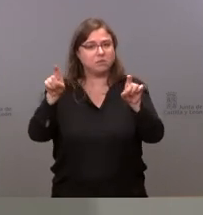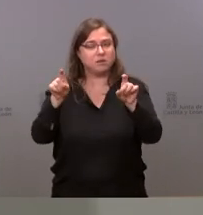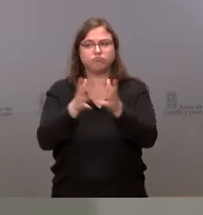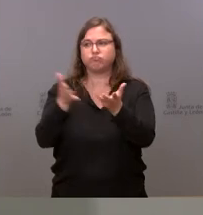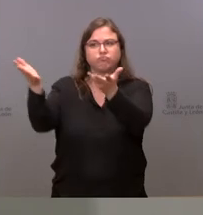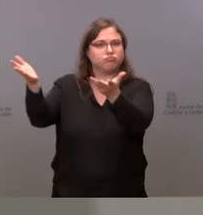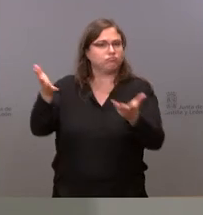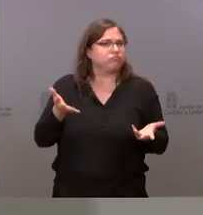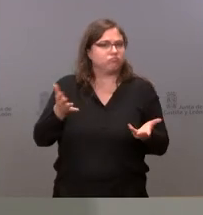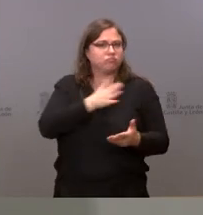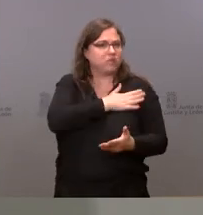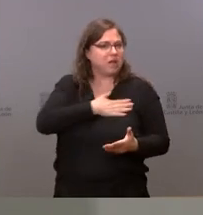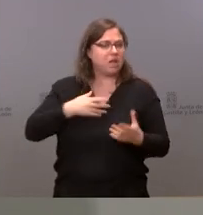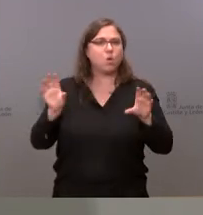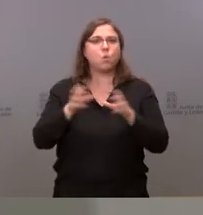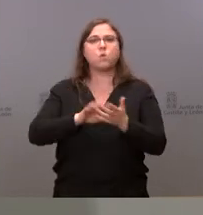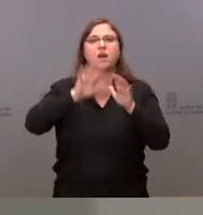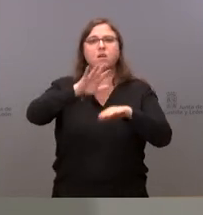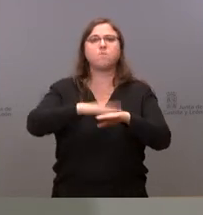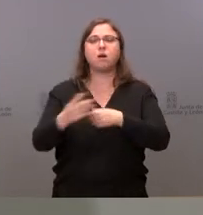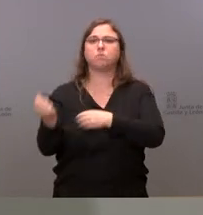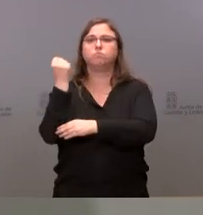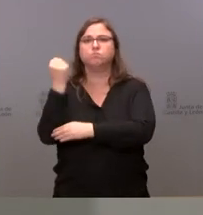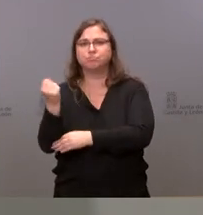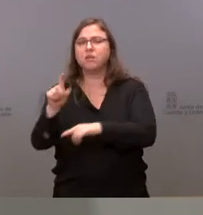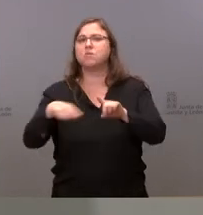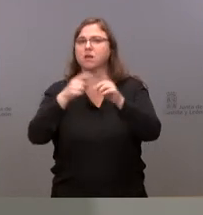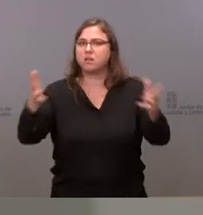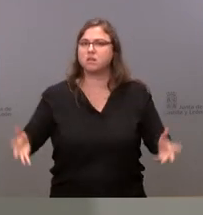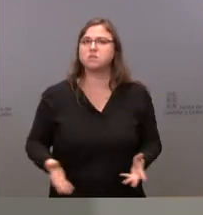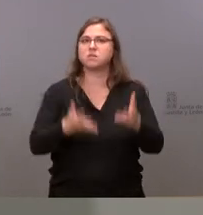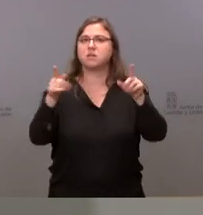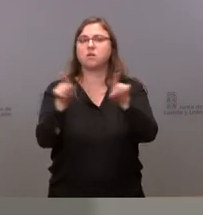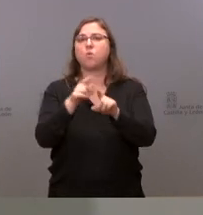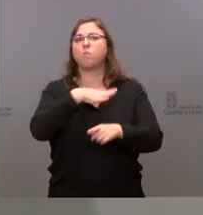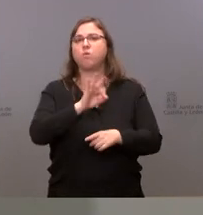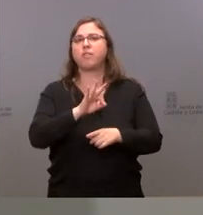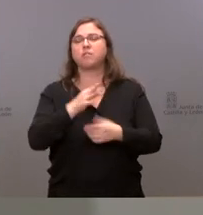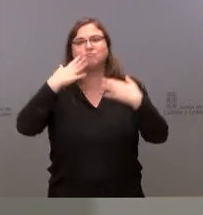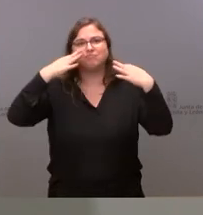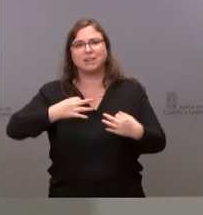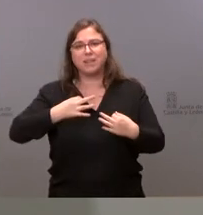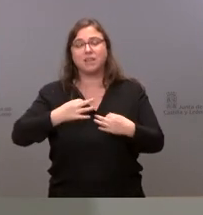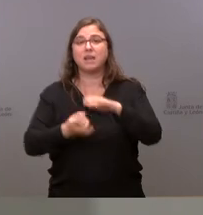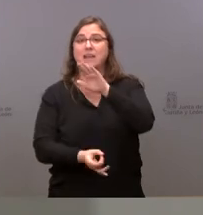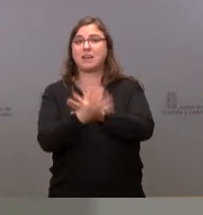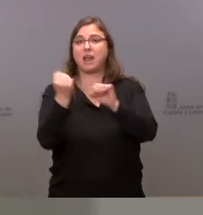abiertas los brazos abiertos en la Junta de Castilla y León para poder apoyar para poder incentivar y para que sea una realidad seguir creando empleo reduciendo el nivel de